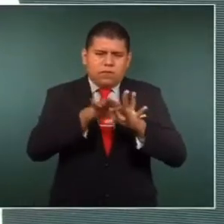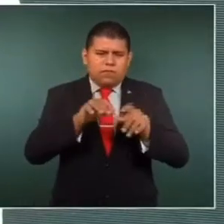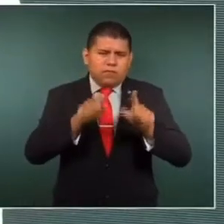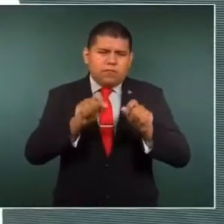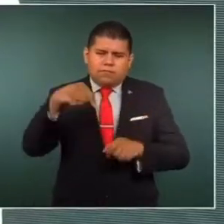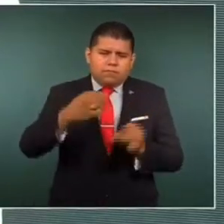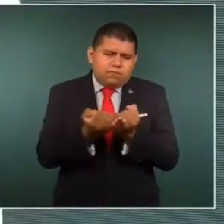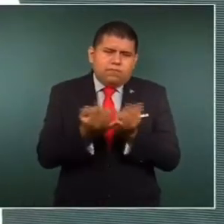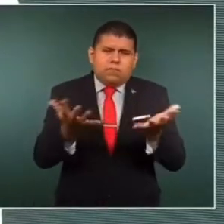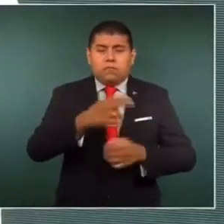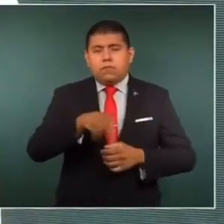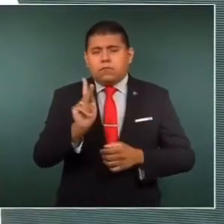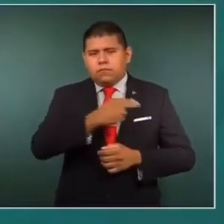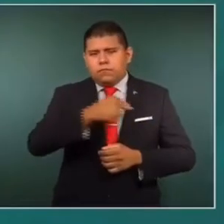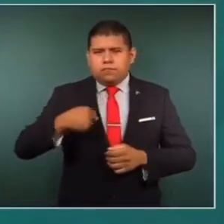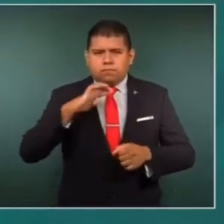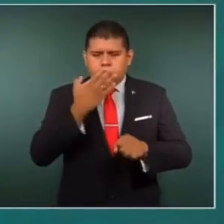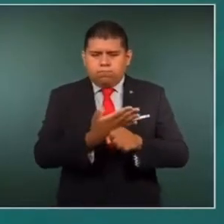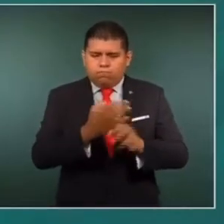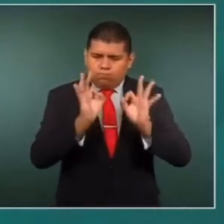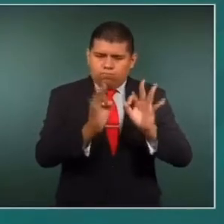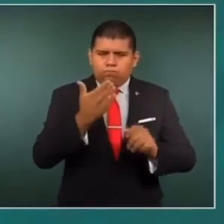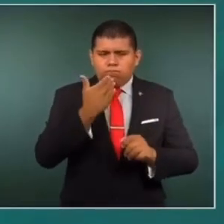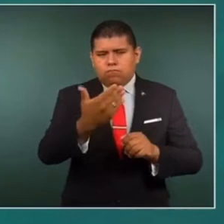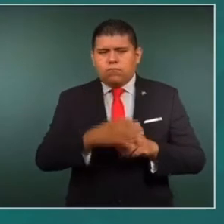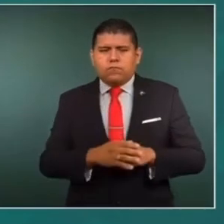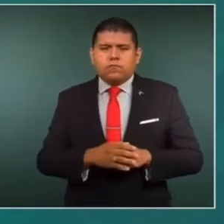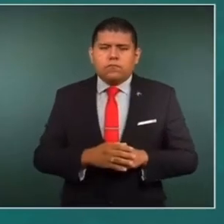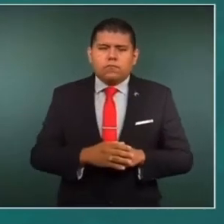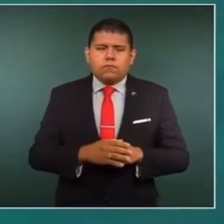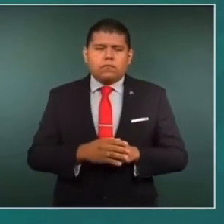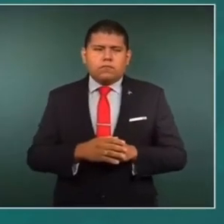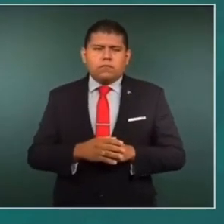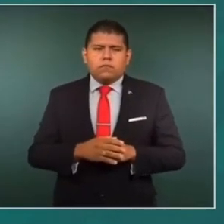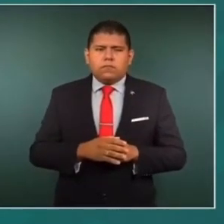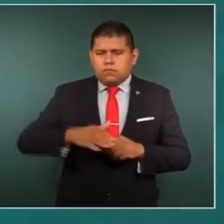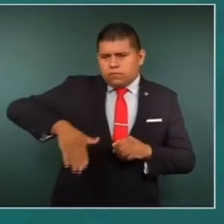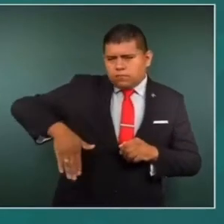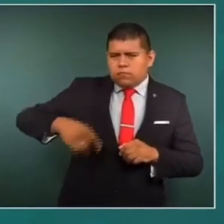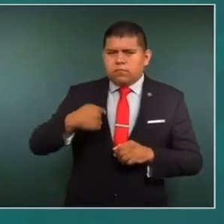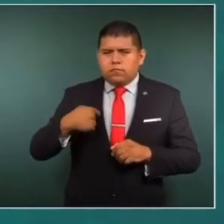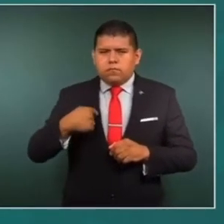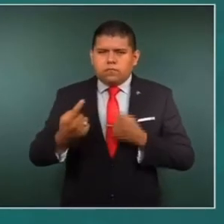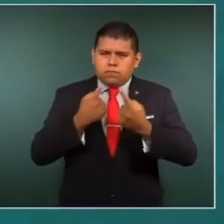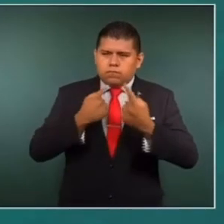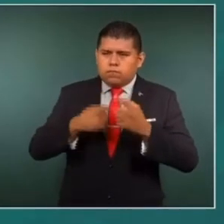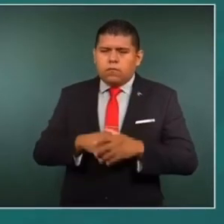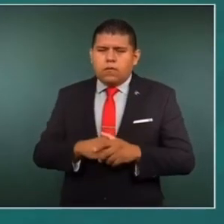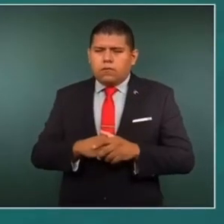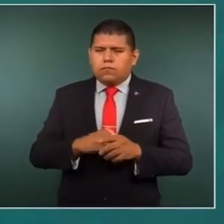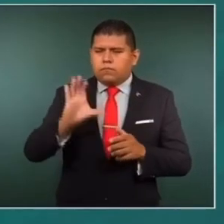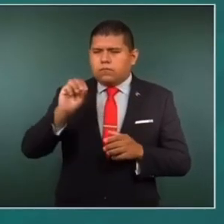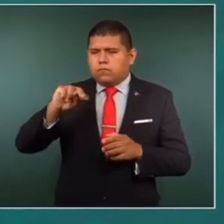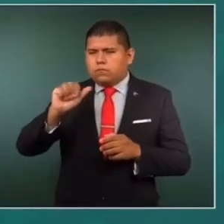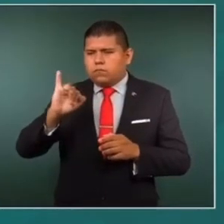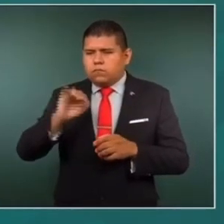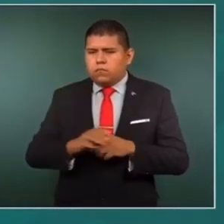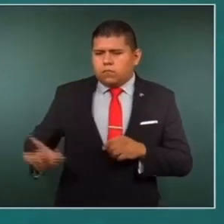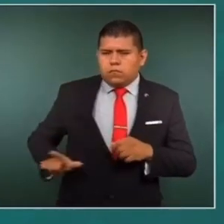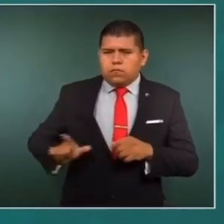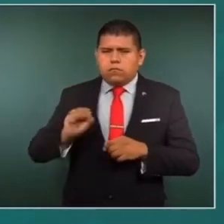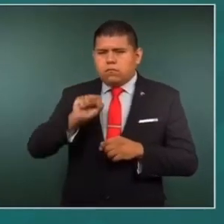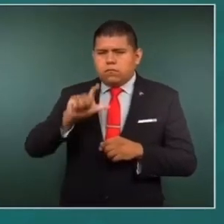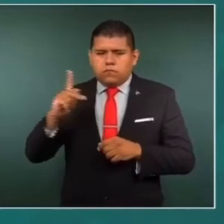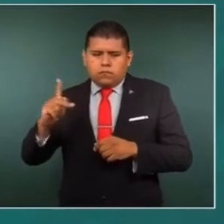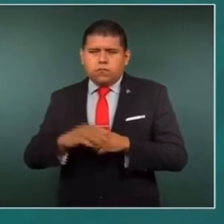Nosotros vamos a seguir actuando con responsabilidad. Acabo de estar con el nuevo presidente de la CUNA, que es el gobernador de San Luis